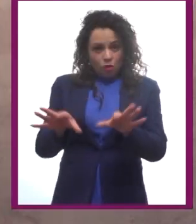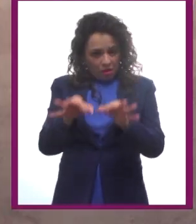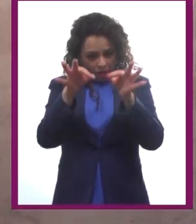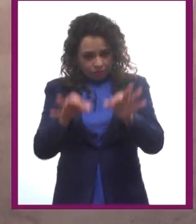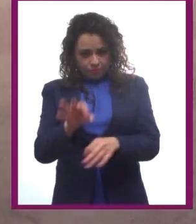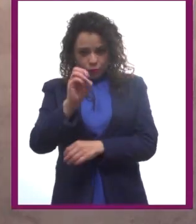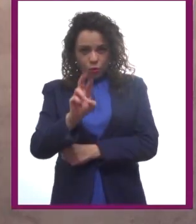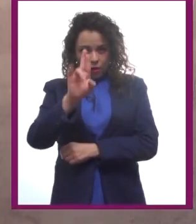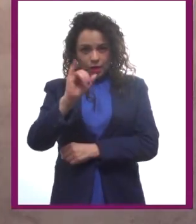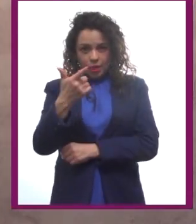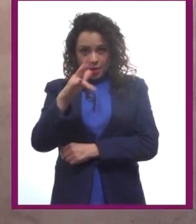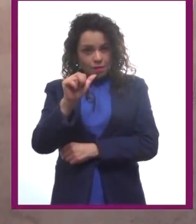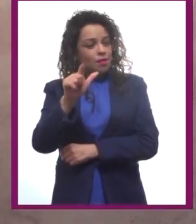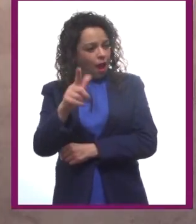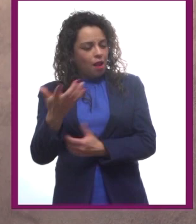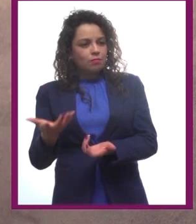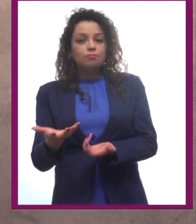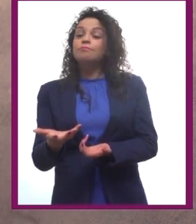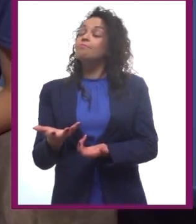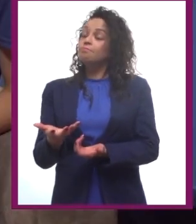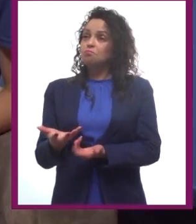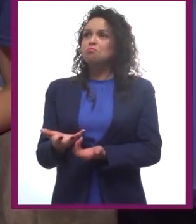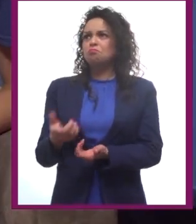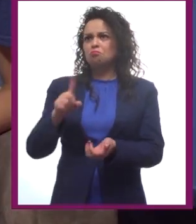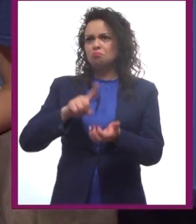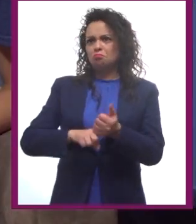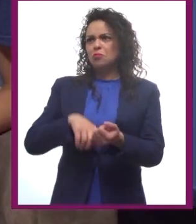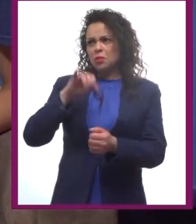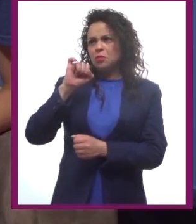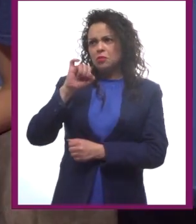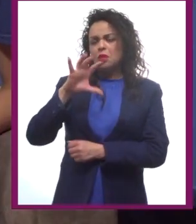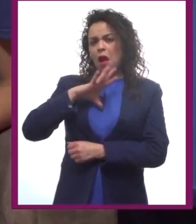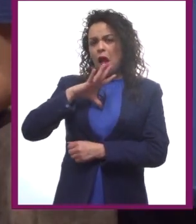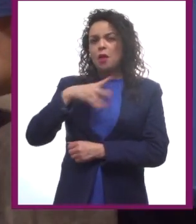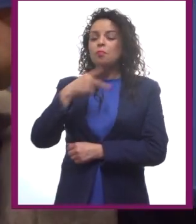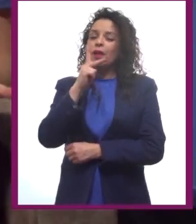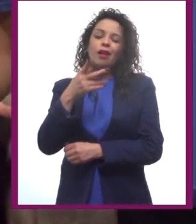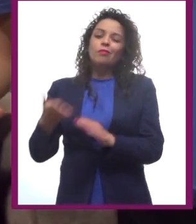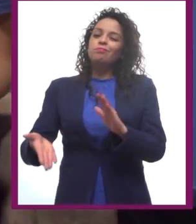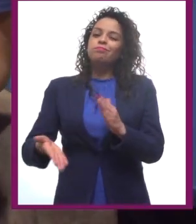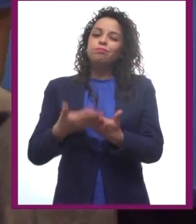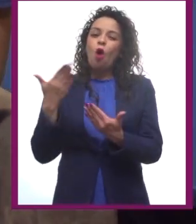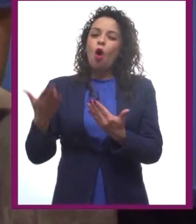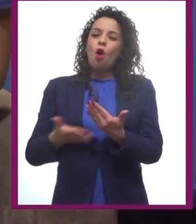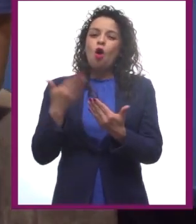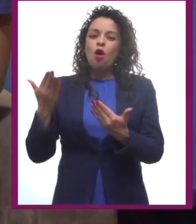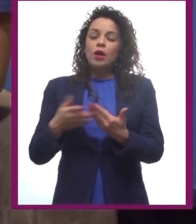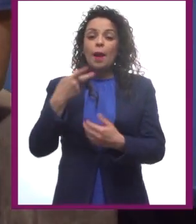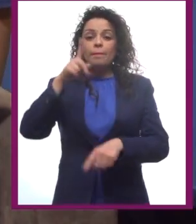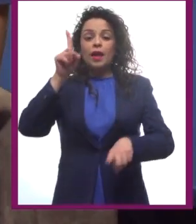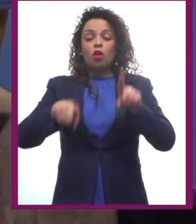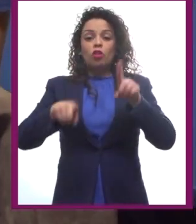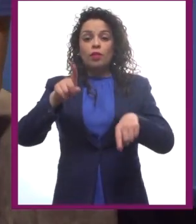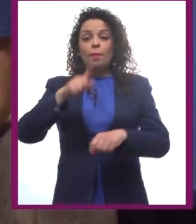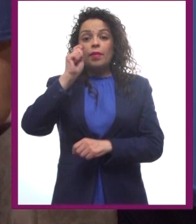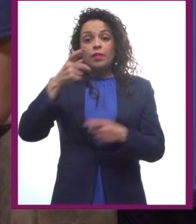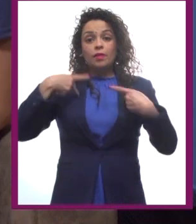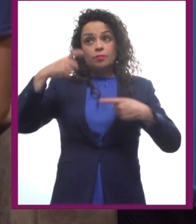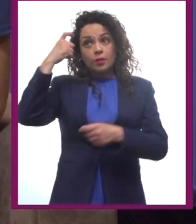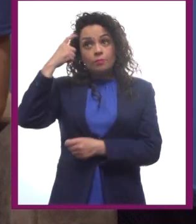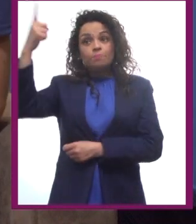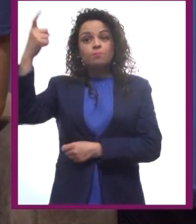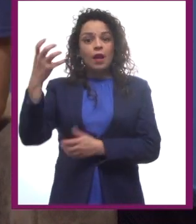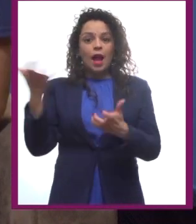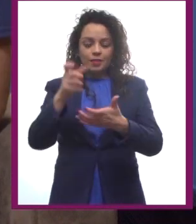Pues, si nos vamos a la estructura básica, lo cierto es que hay pocas. Pero depende de la maestría del escritor hacerlas.